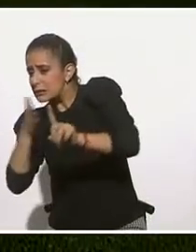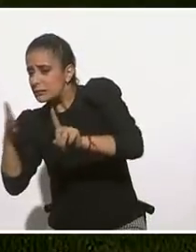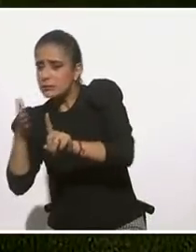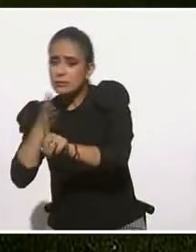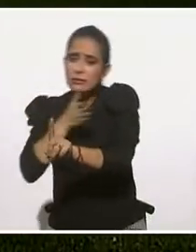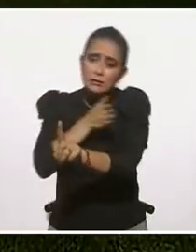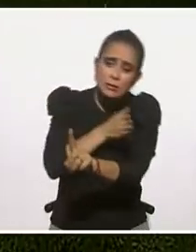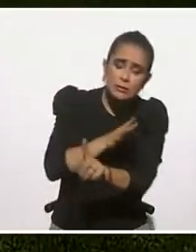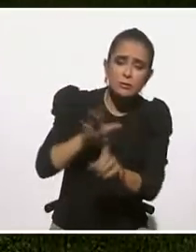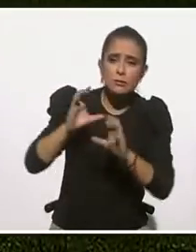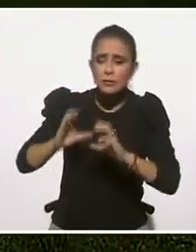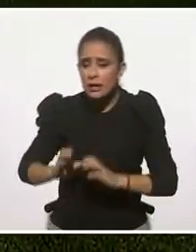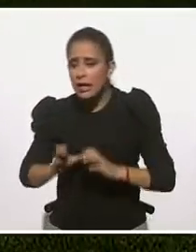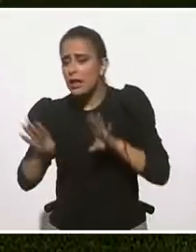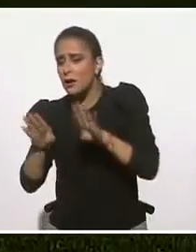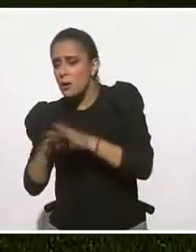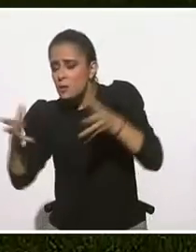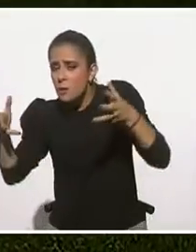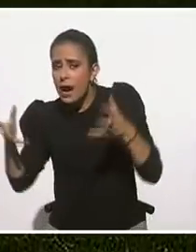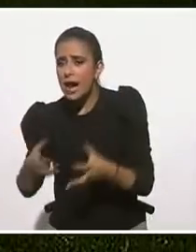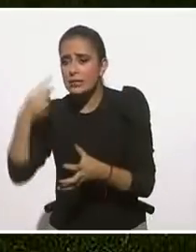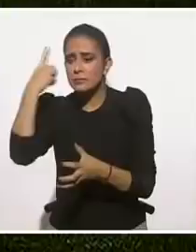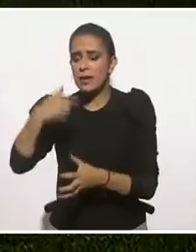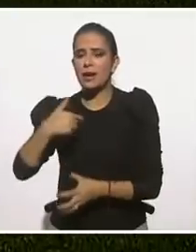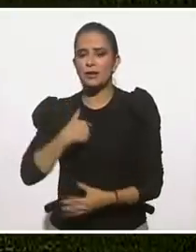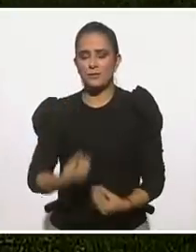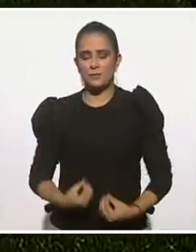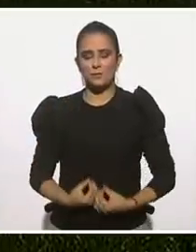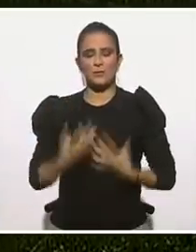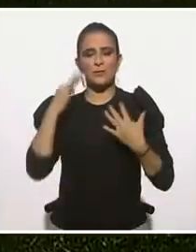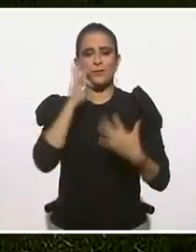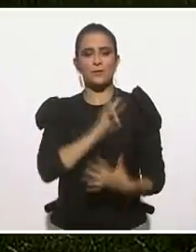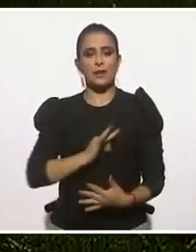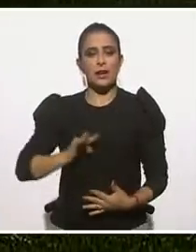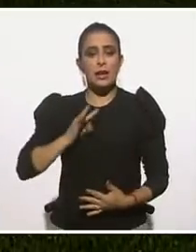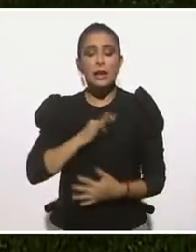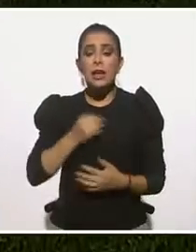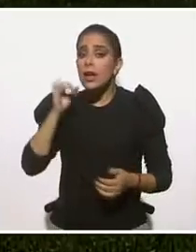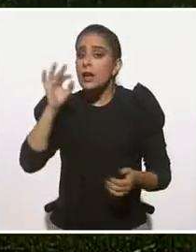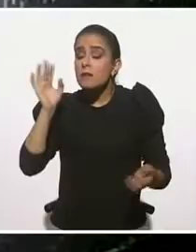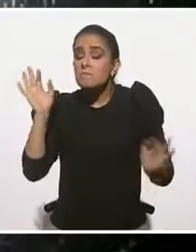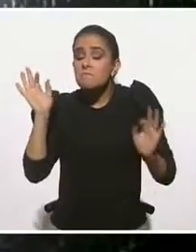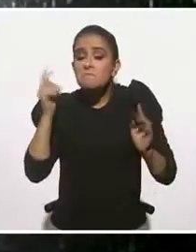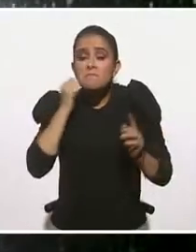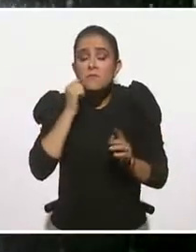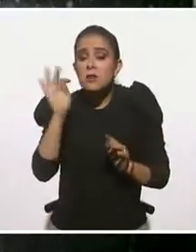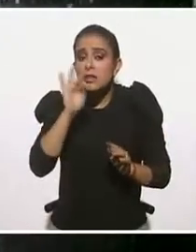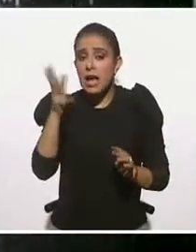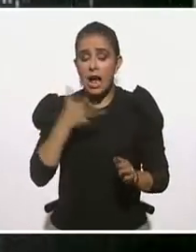sentido, la capacidad de ser feliz, incluso cuando tienes heridas en el alma.